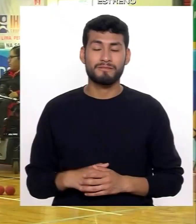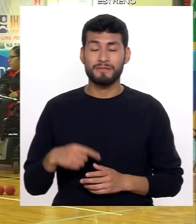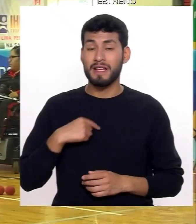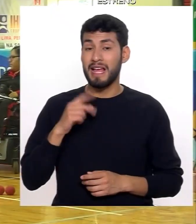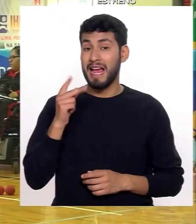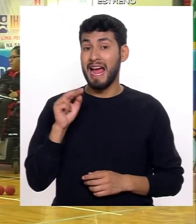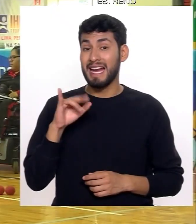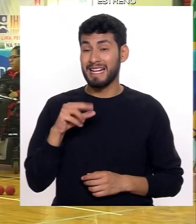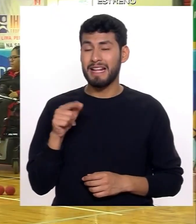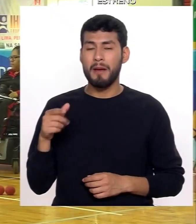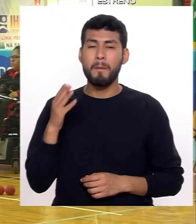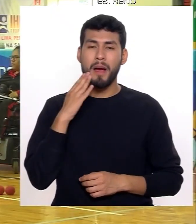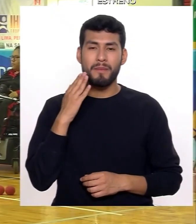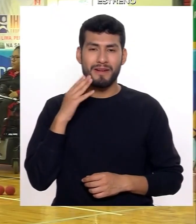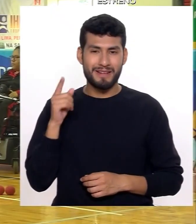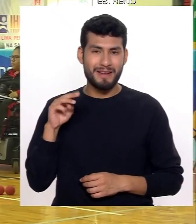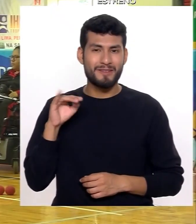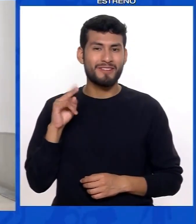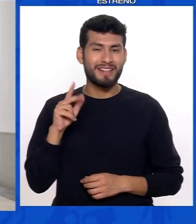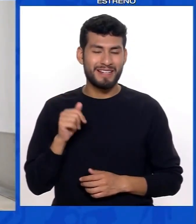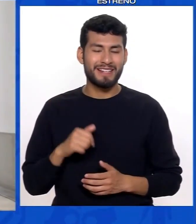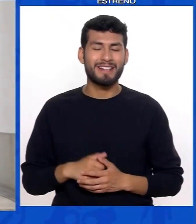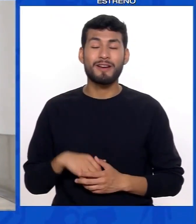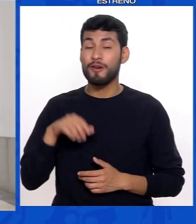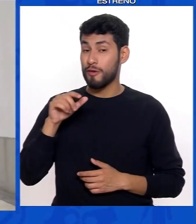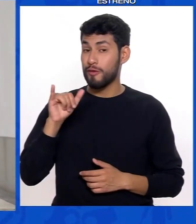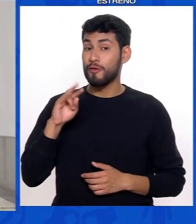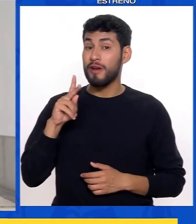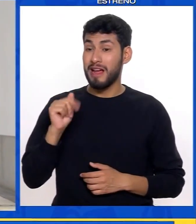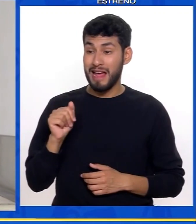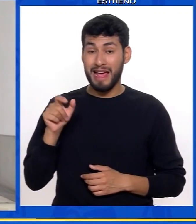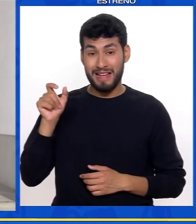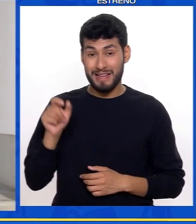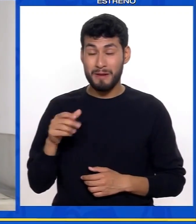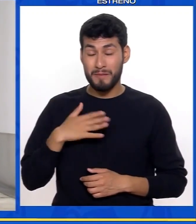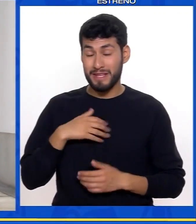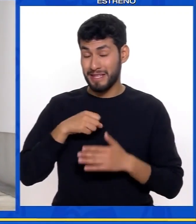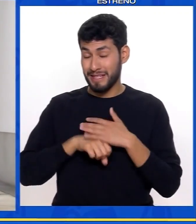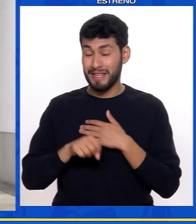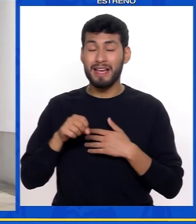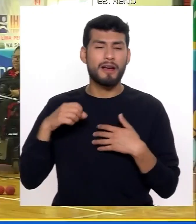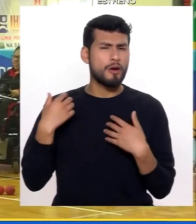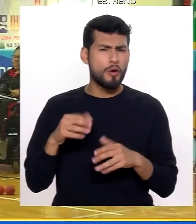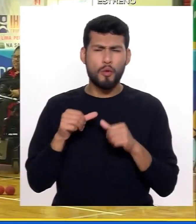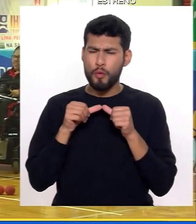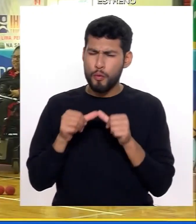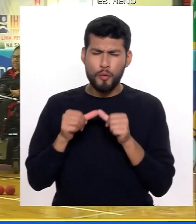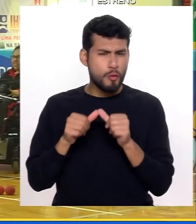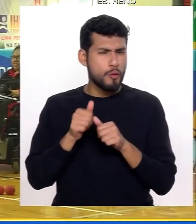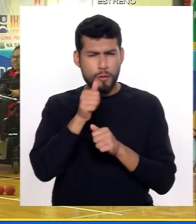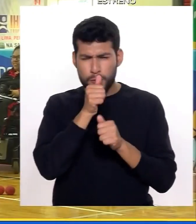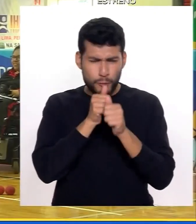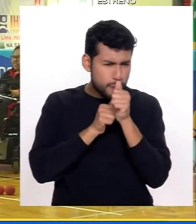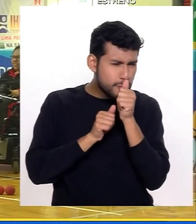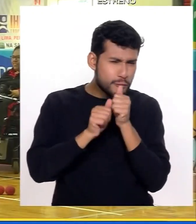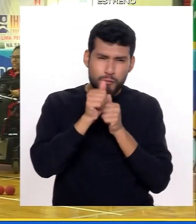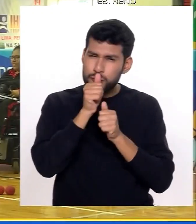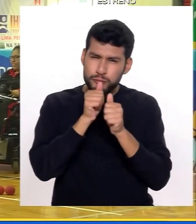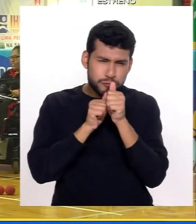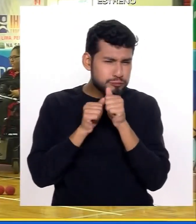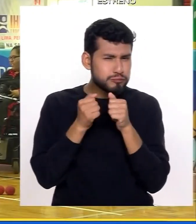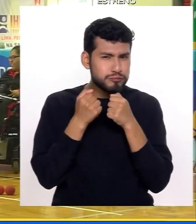Soy Karina Flores, mamá de Niurka. Niurka es una niña muy resiliente, muy perseverante,